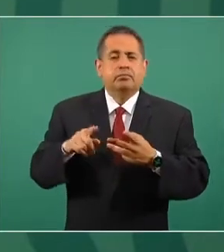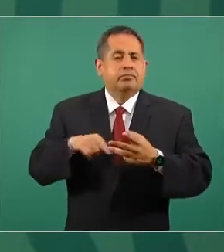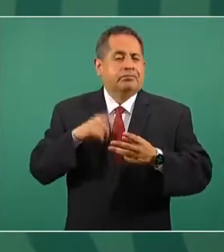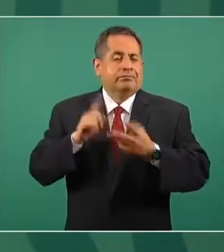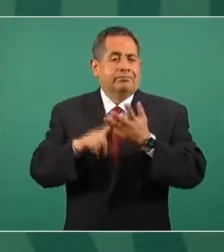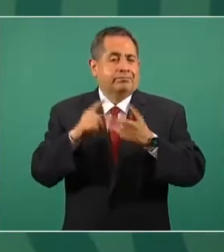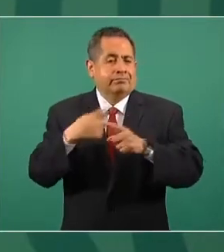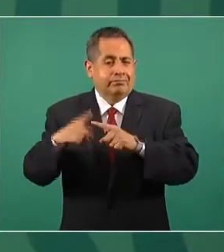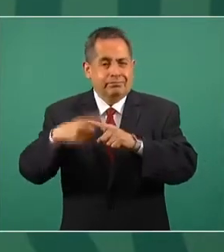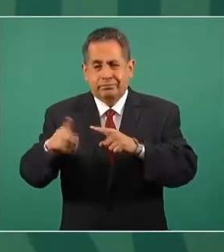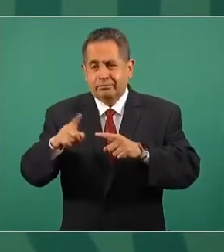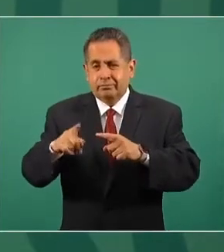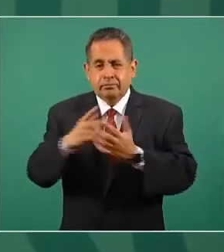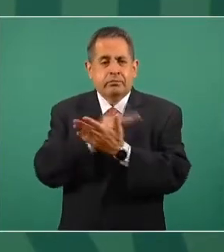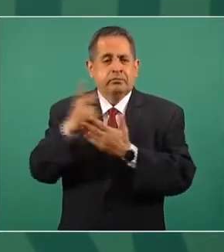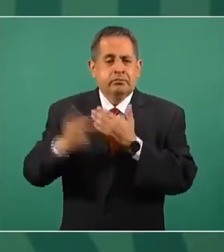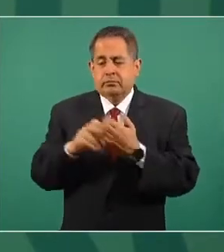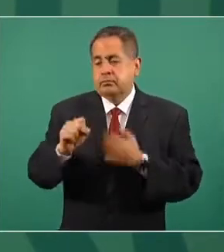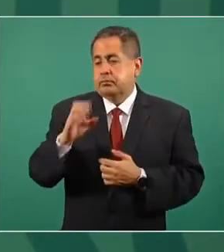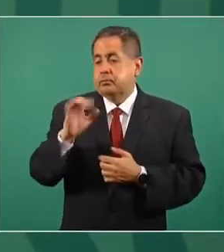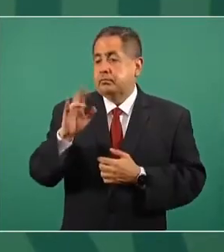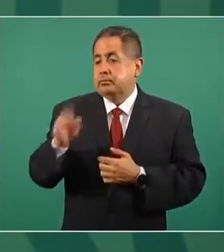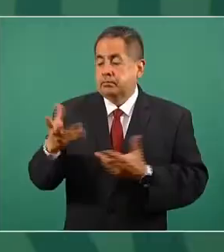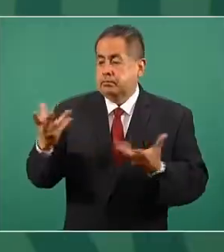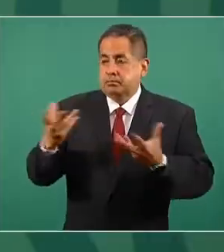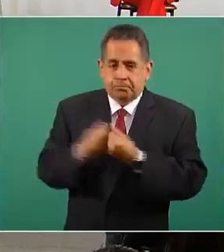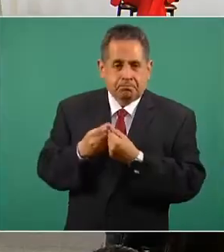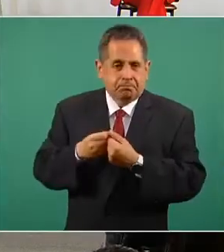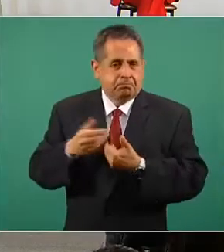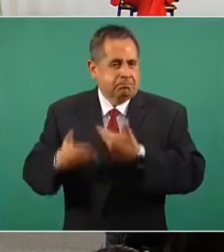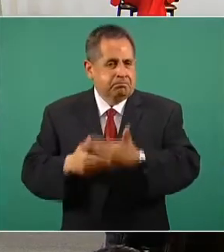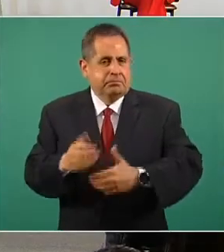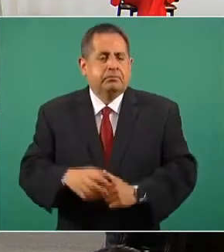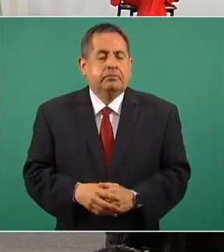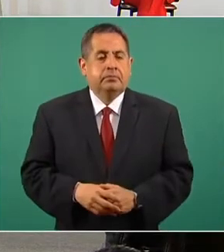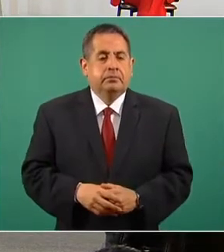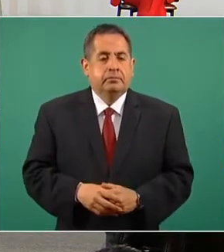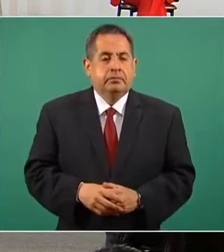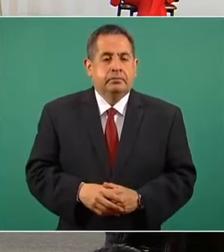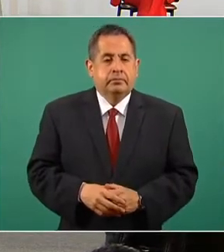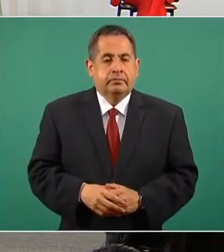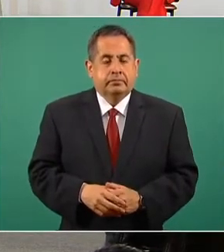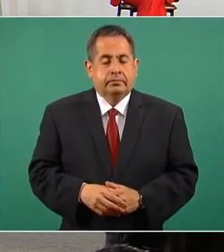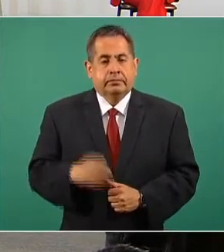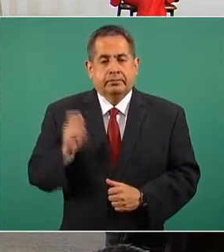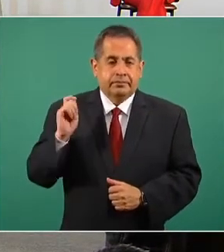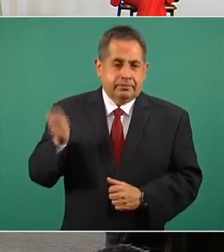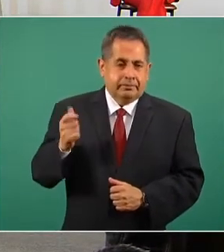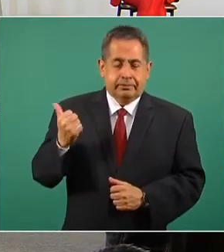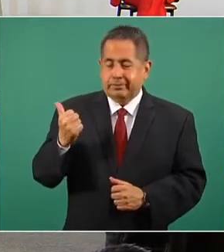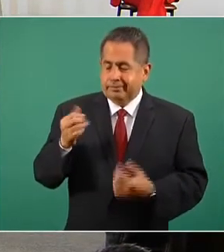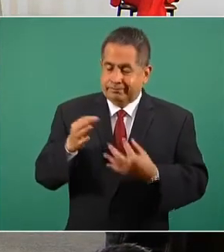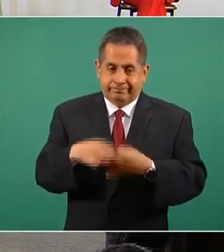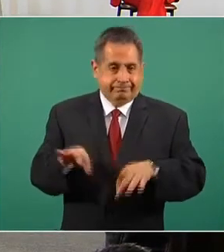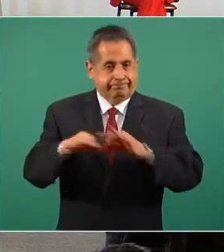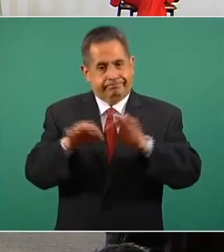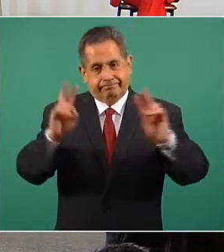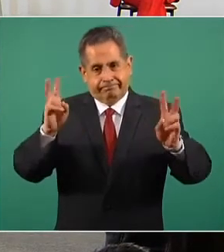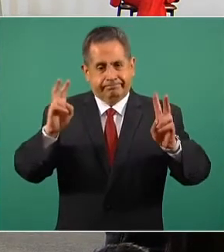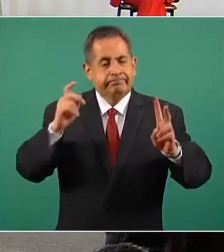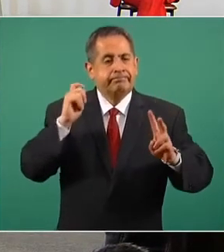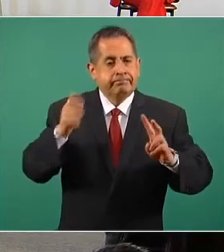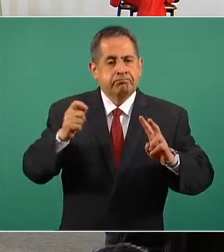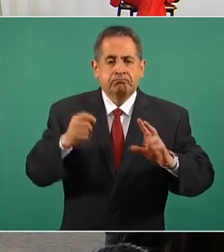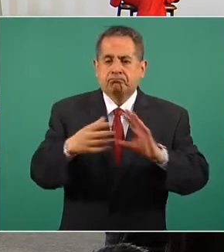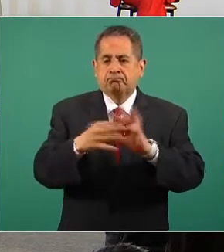de los programas de bienestar también. Y la siguiente, finalmente, que es un tema muy importante que